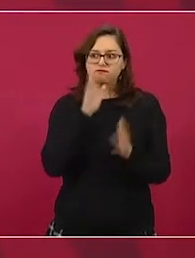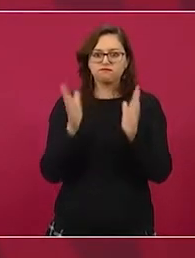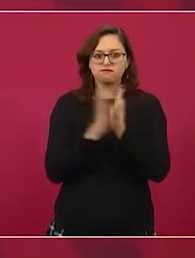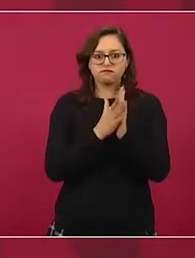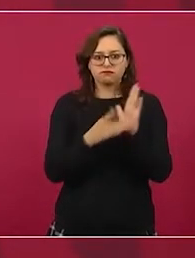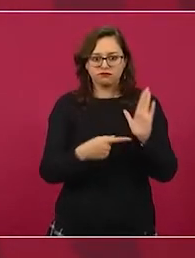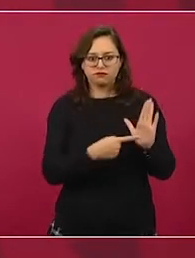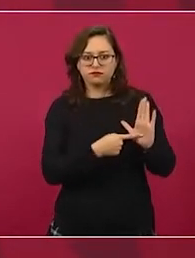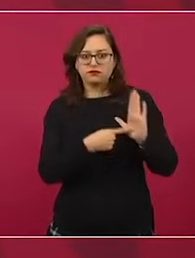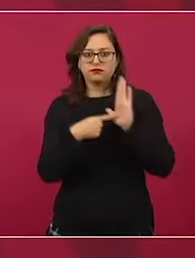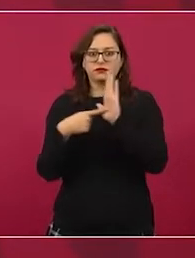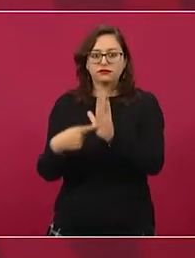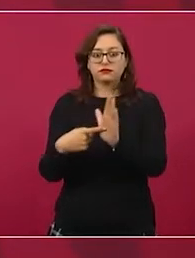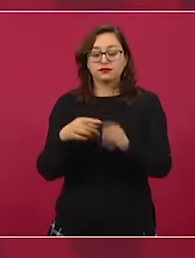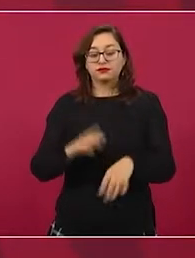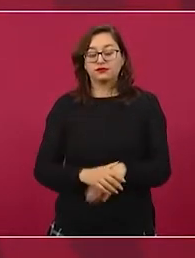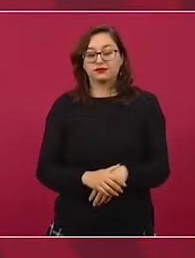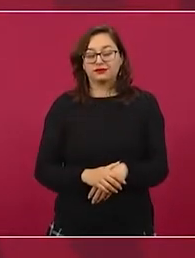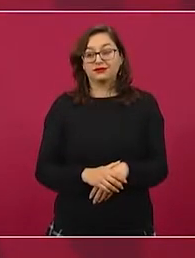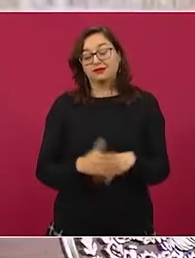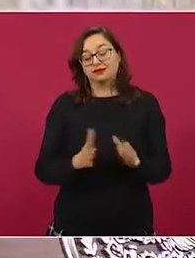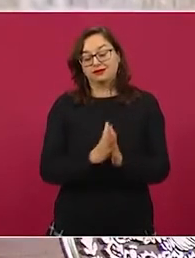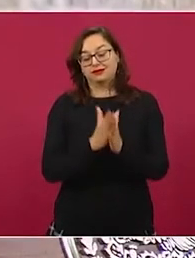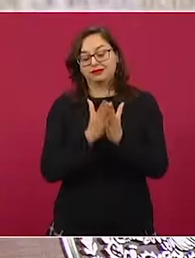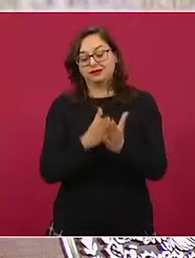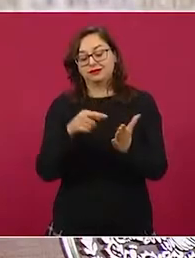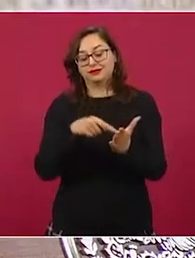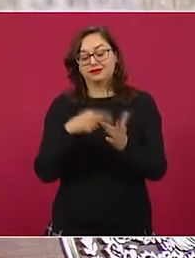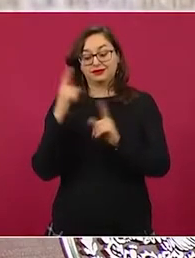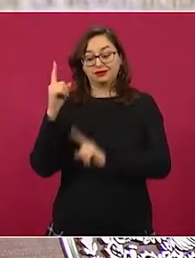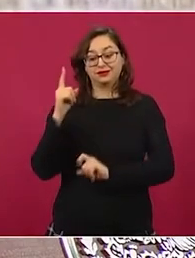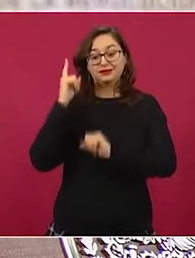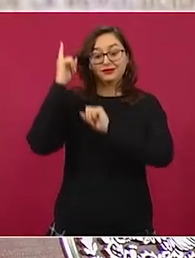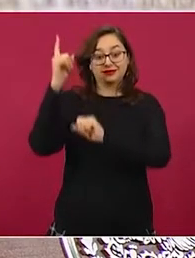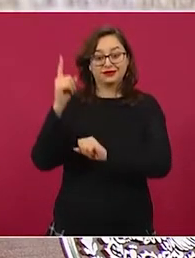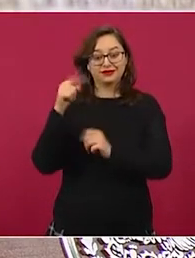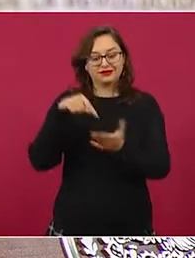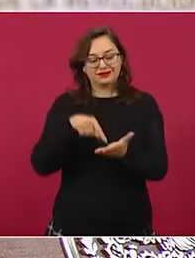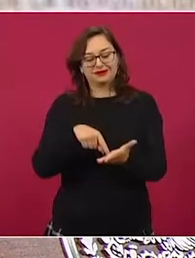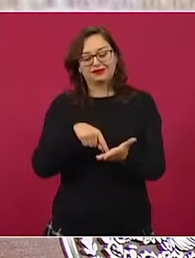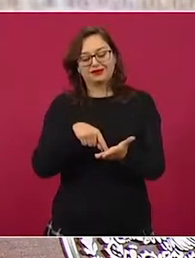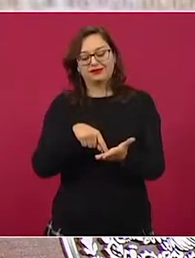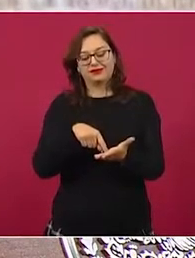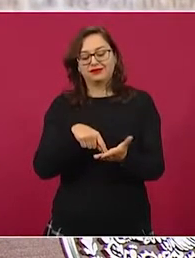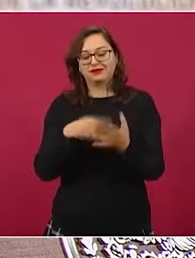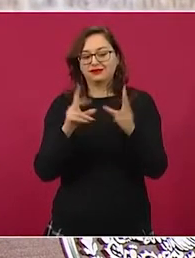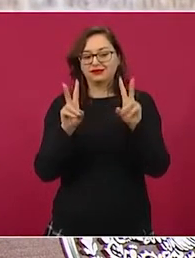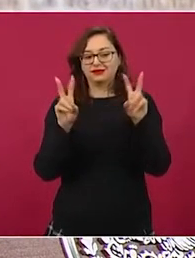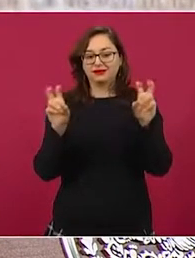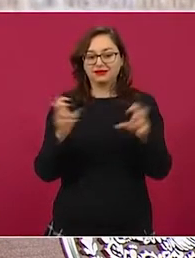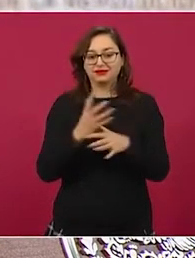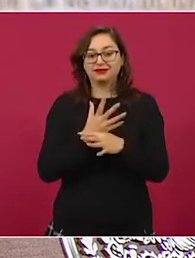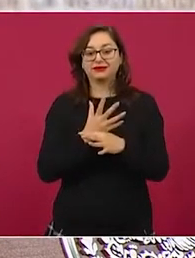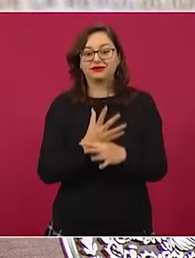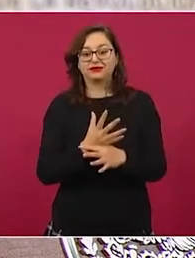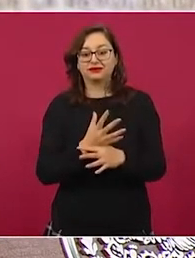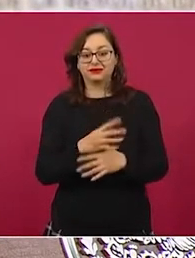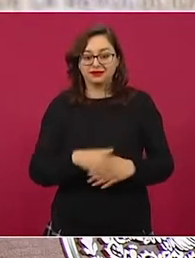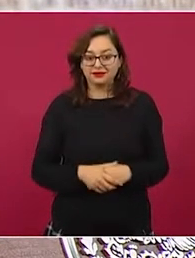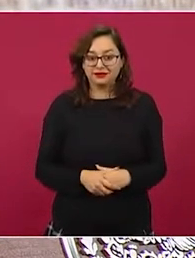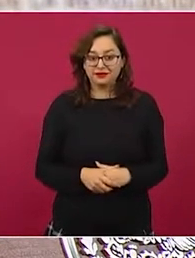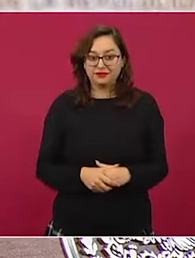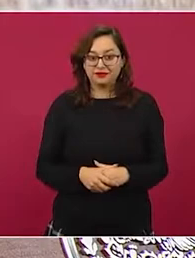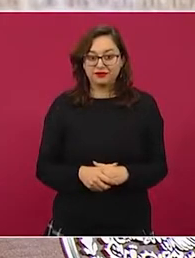por la dignidad